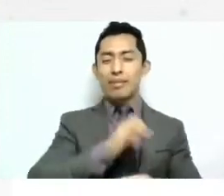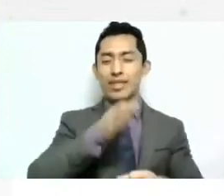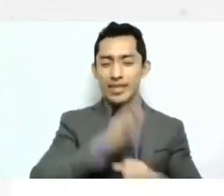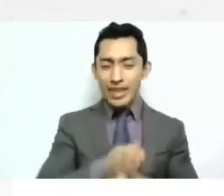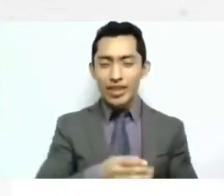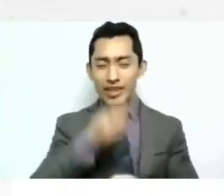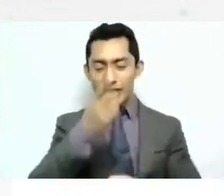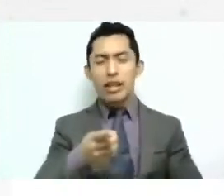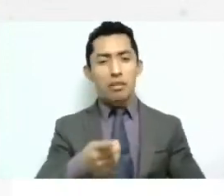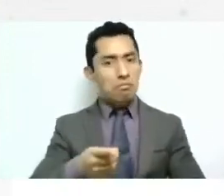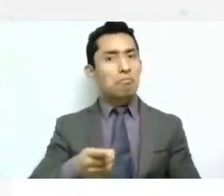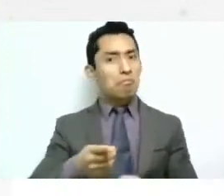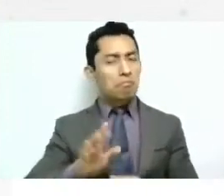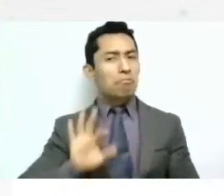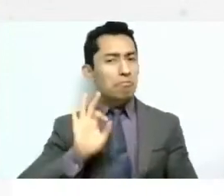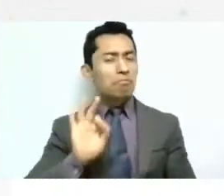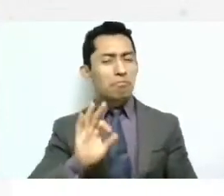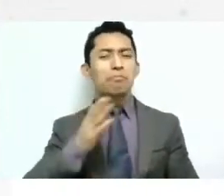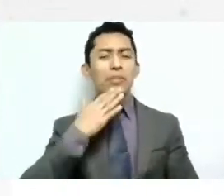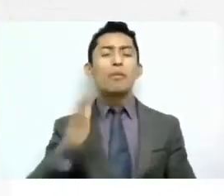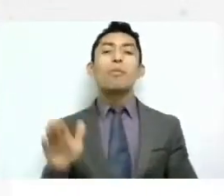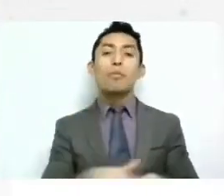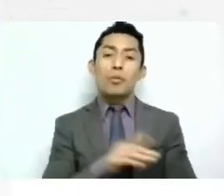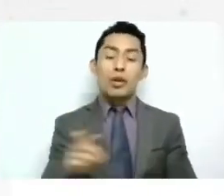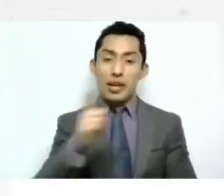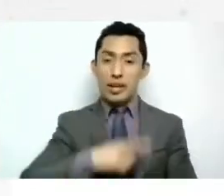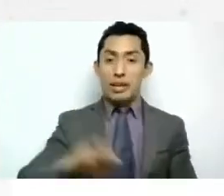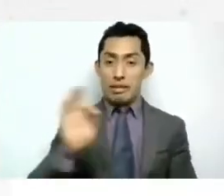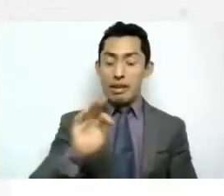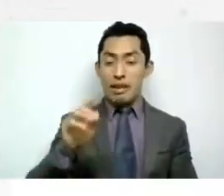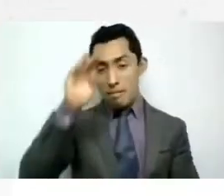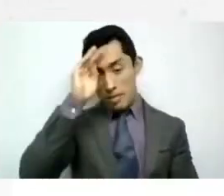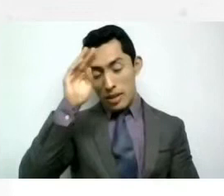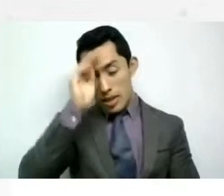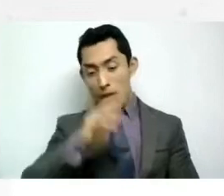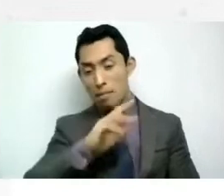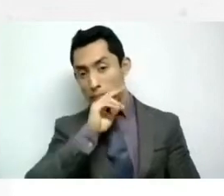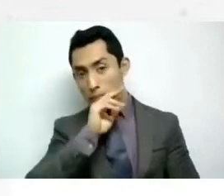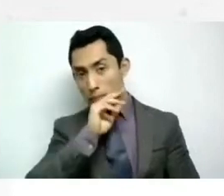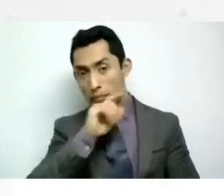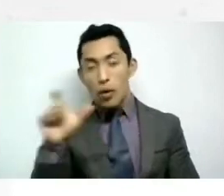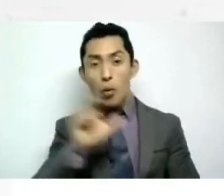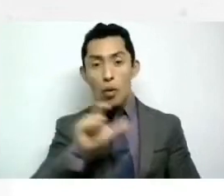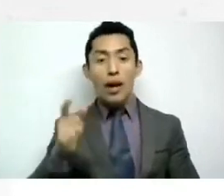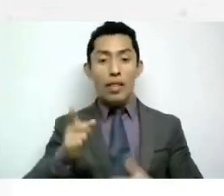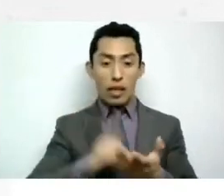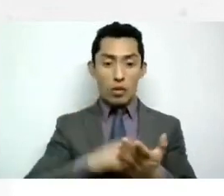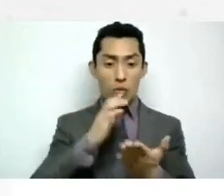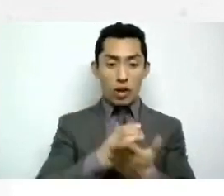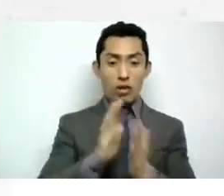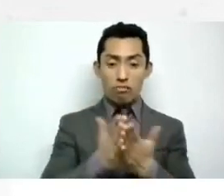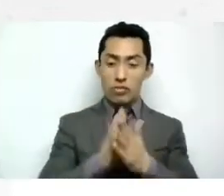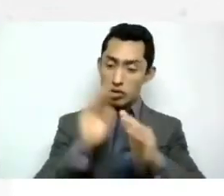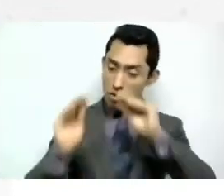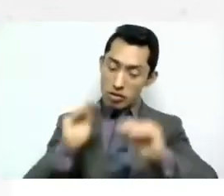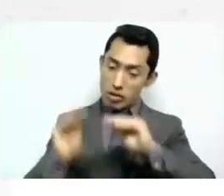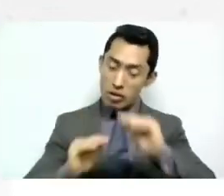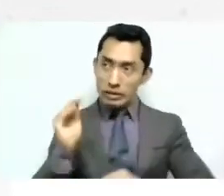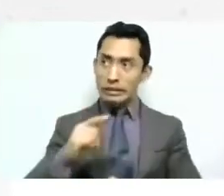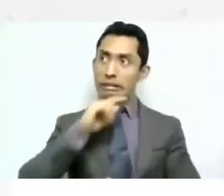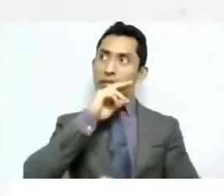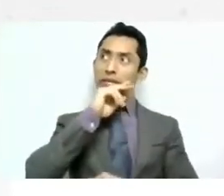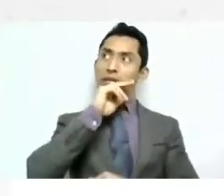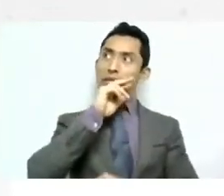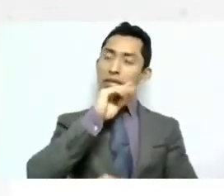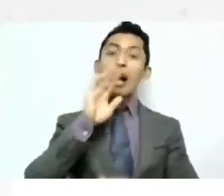digas porque esa fue como una de las preocupaciones también al momento de pensar en estos cuadernos y es muchas veces y ese es